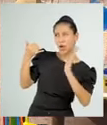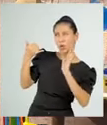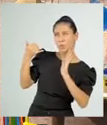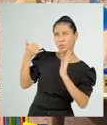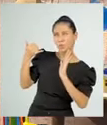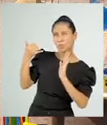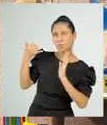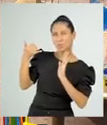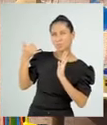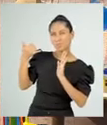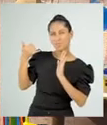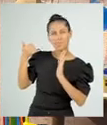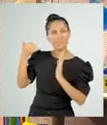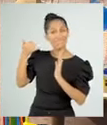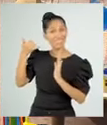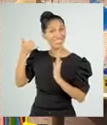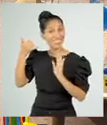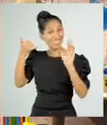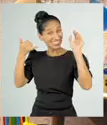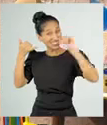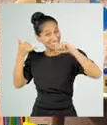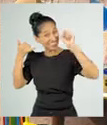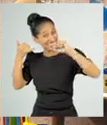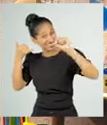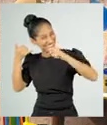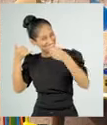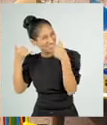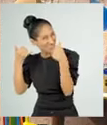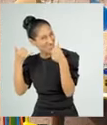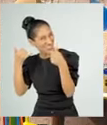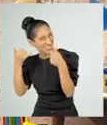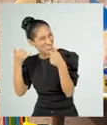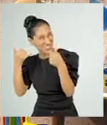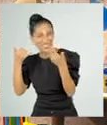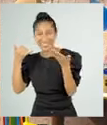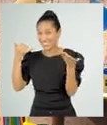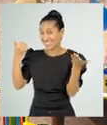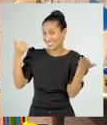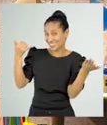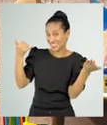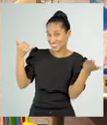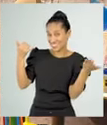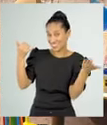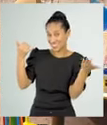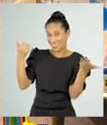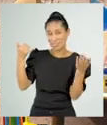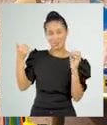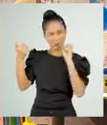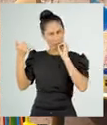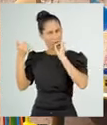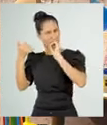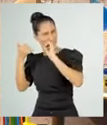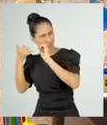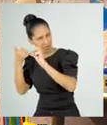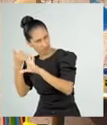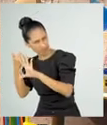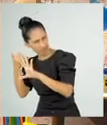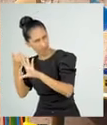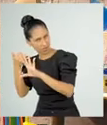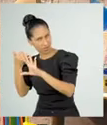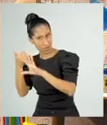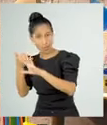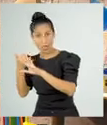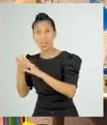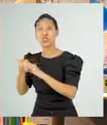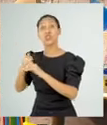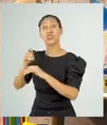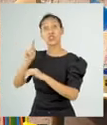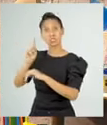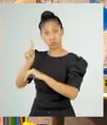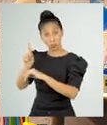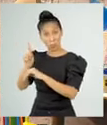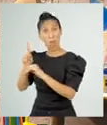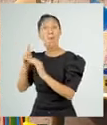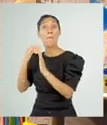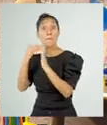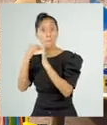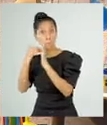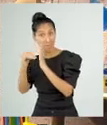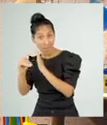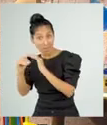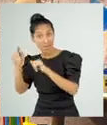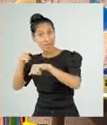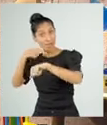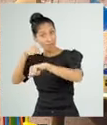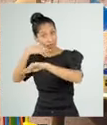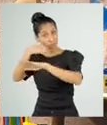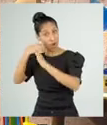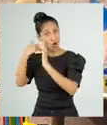¿Aló? Sí, sí, muy bien. Como te indiqué, lo tomas media hora antes del desayuno